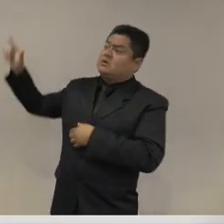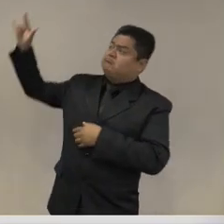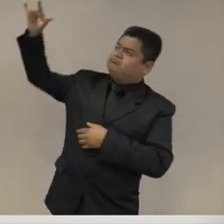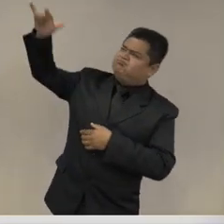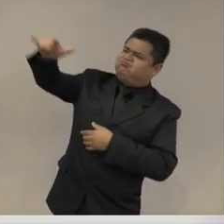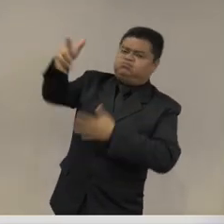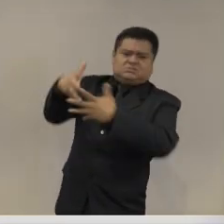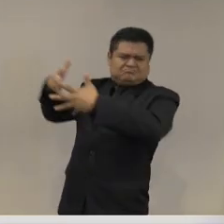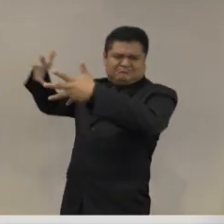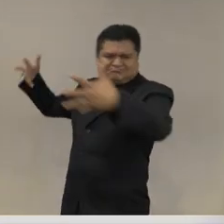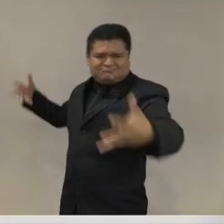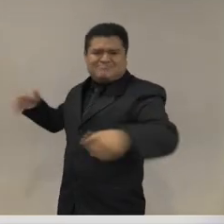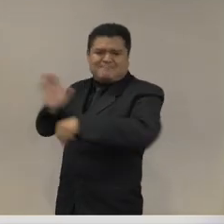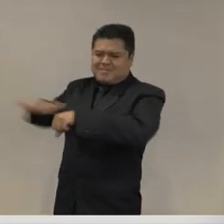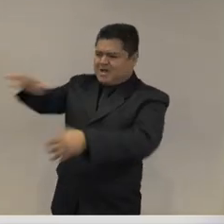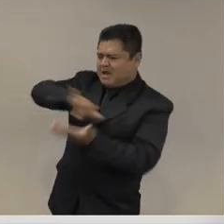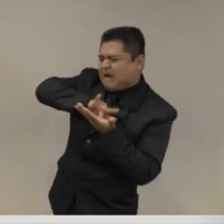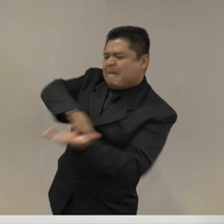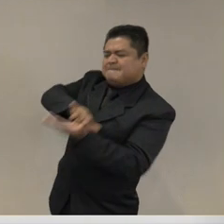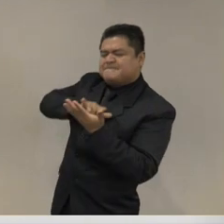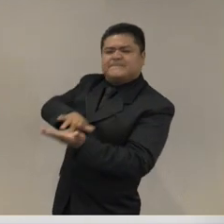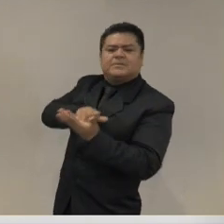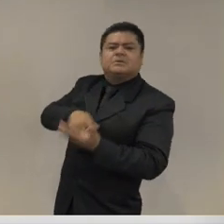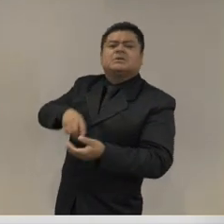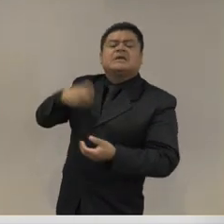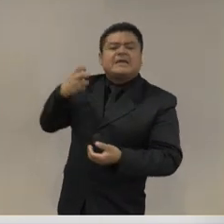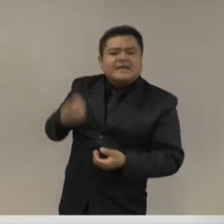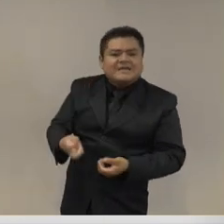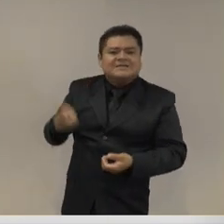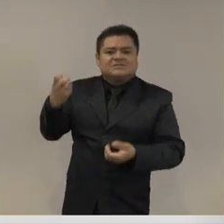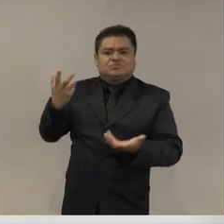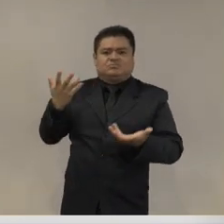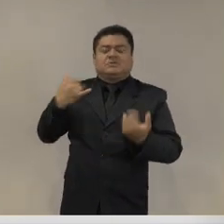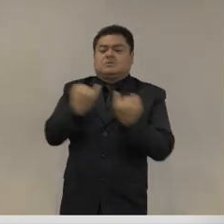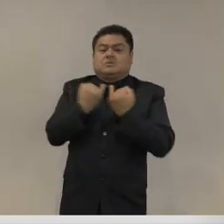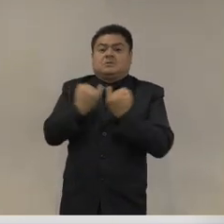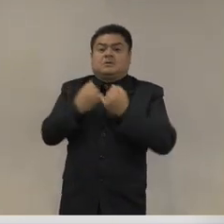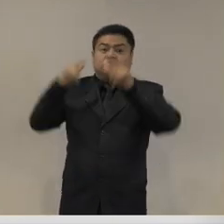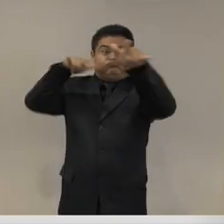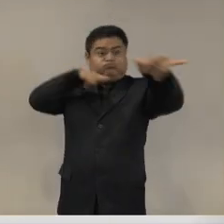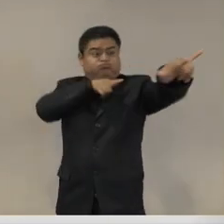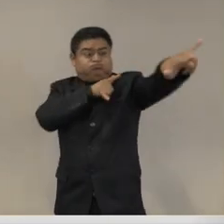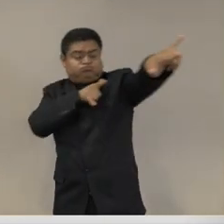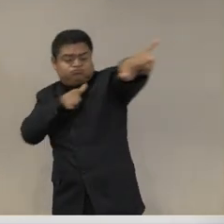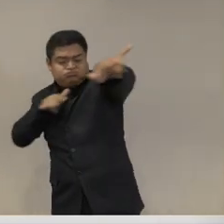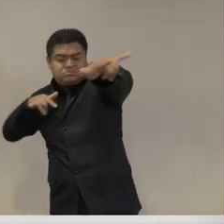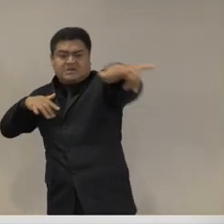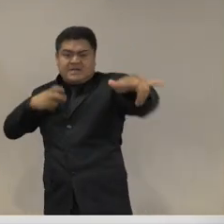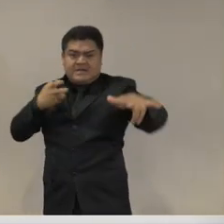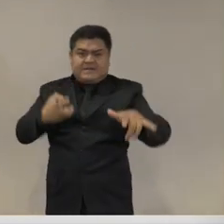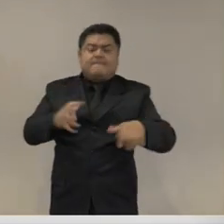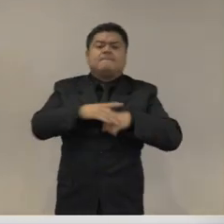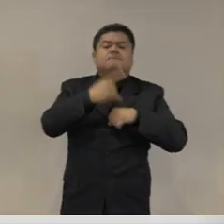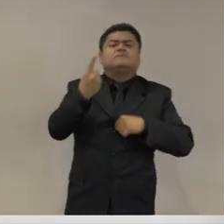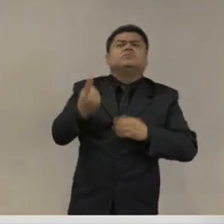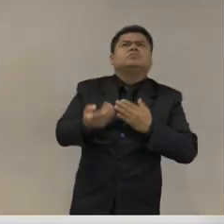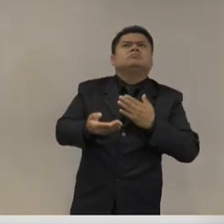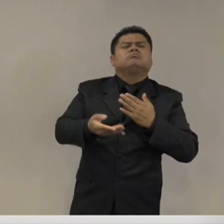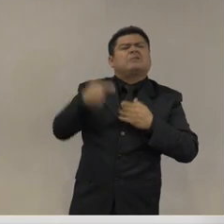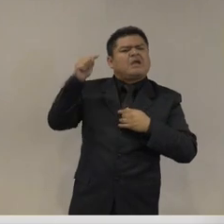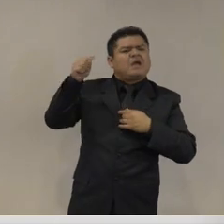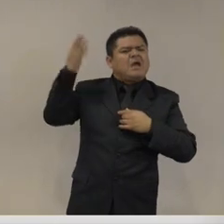erradicación a lo que va a ser la persecución de aviones en ese momento el trasiego de cocaína se hacía por la vía